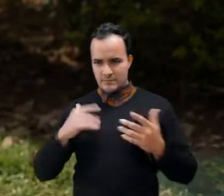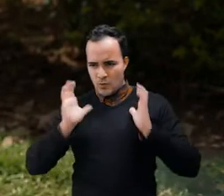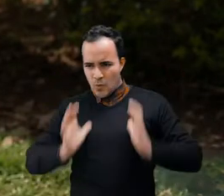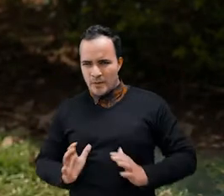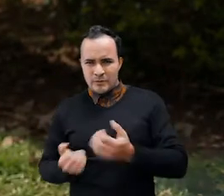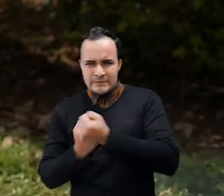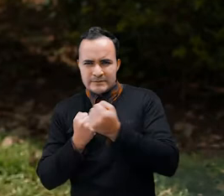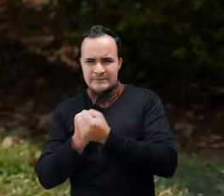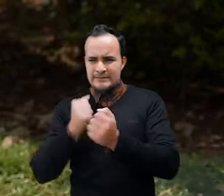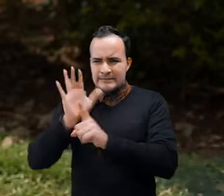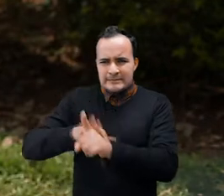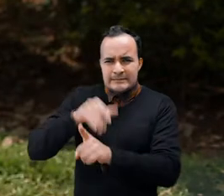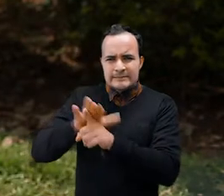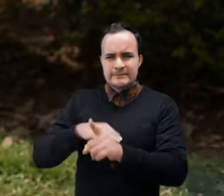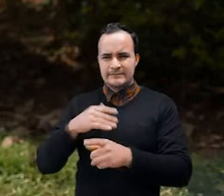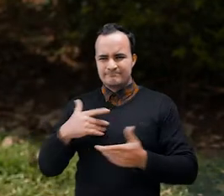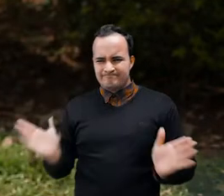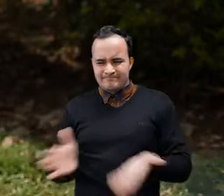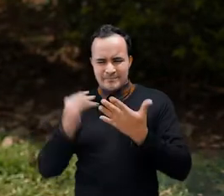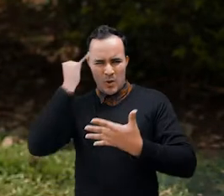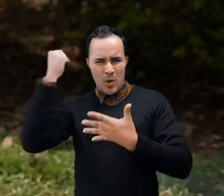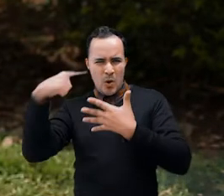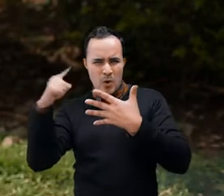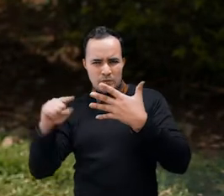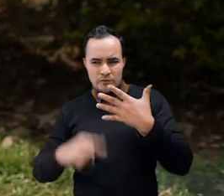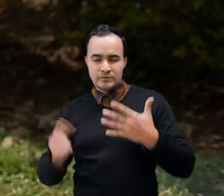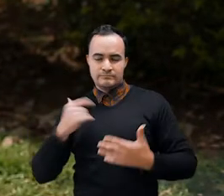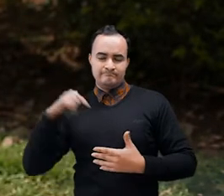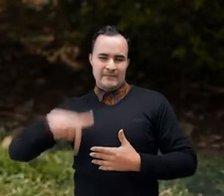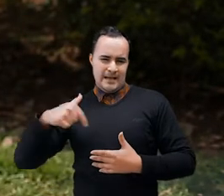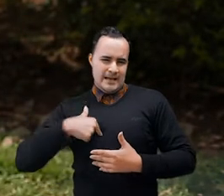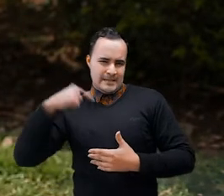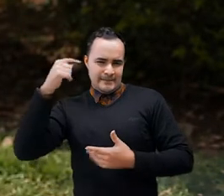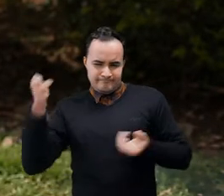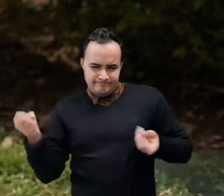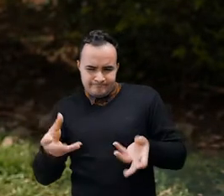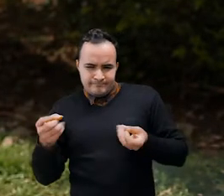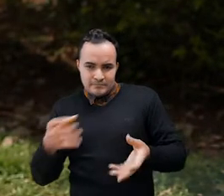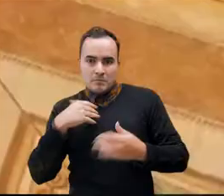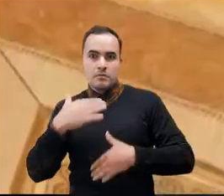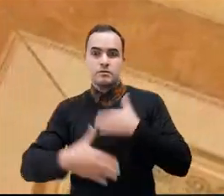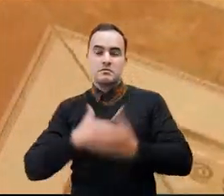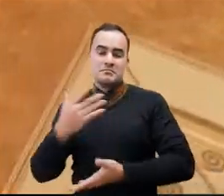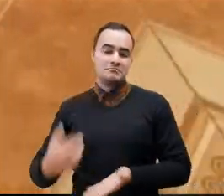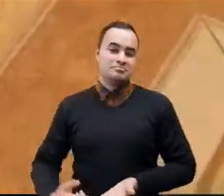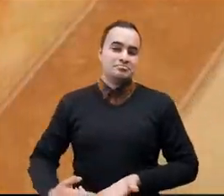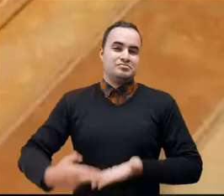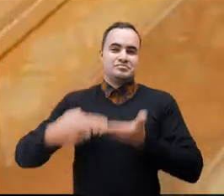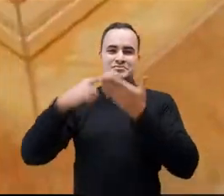con todo el amor que se le dio en nuestras instalaciones, pues se pudo recuperar.